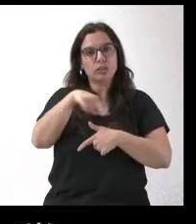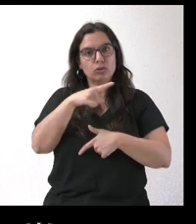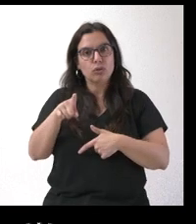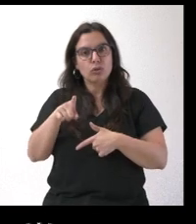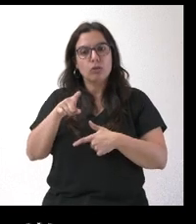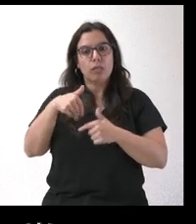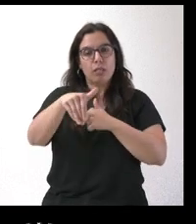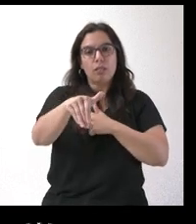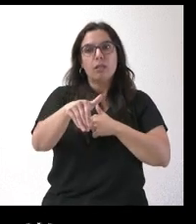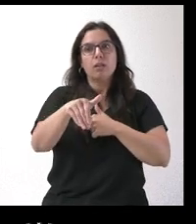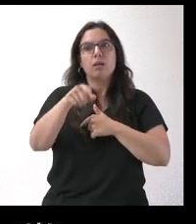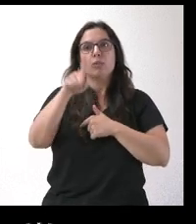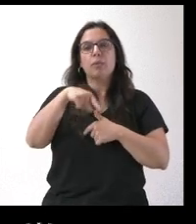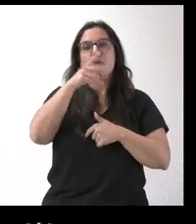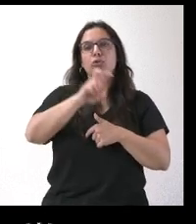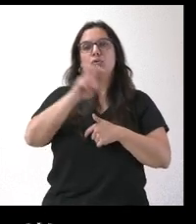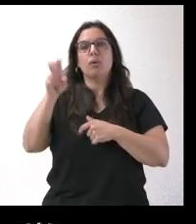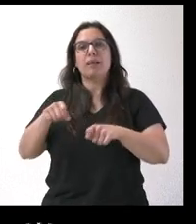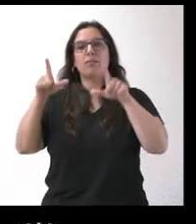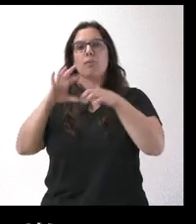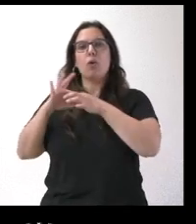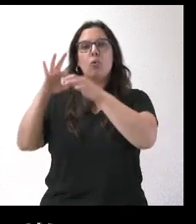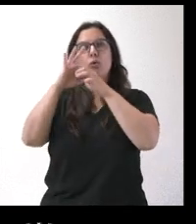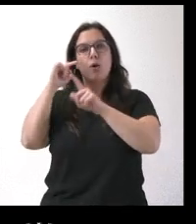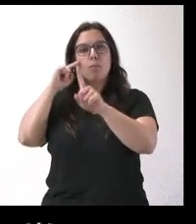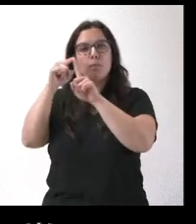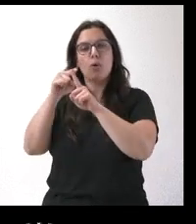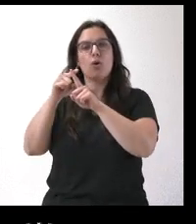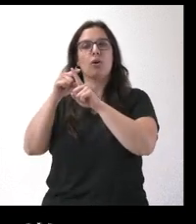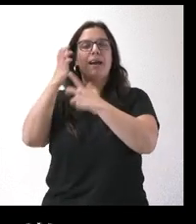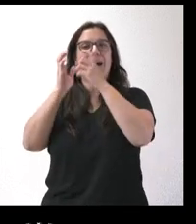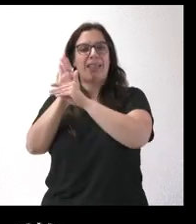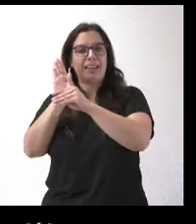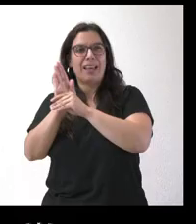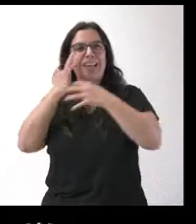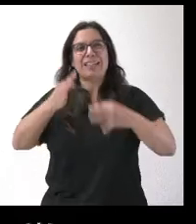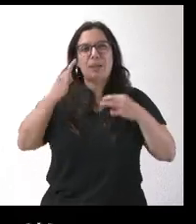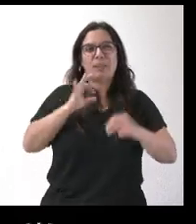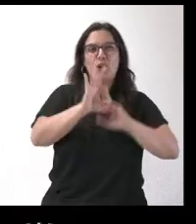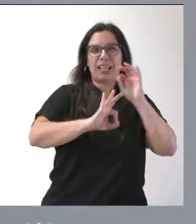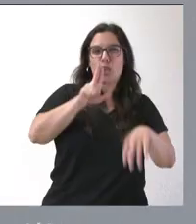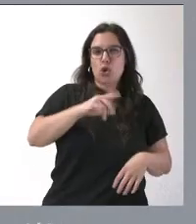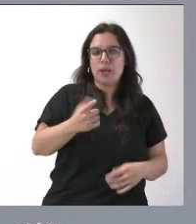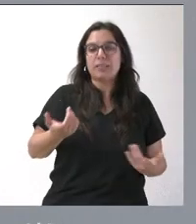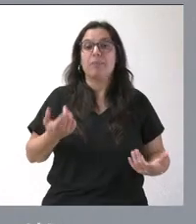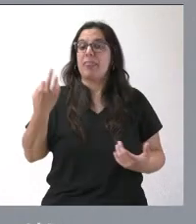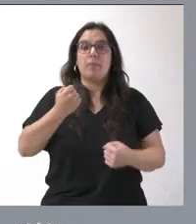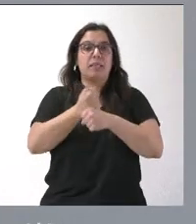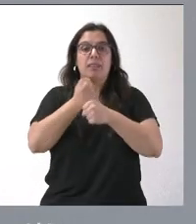está detrás Unión por la Ganadería, que no es exactamente una OPA y demás, no sé un poco eso cómo está. Pues hay que trabajar con el sector.